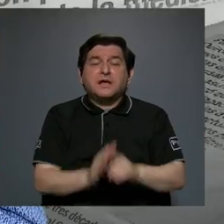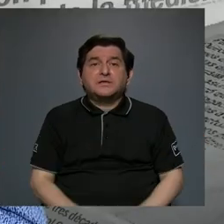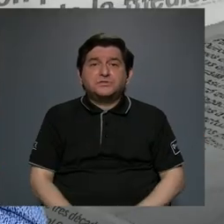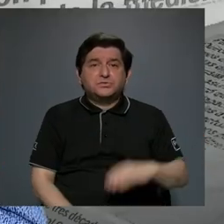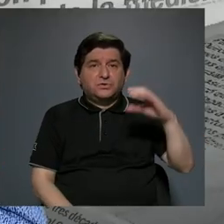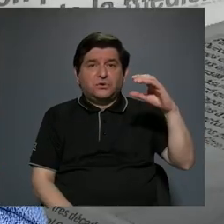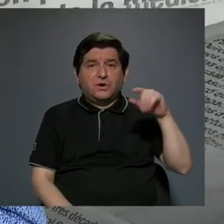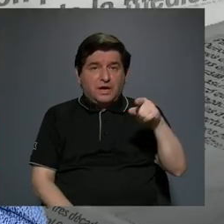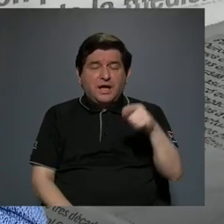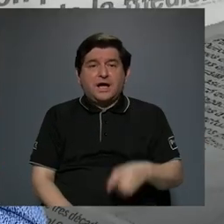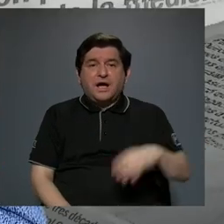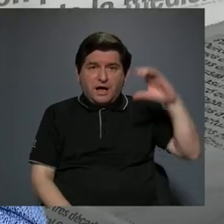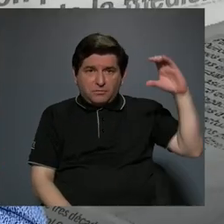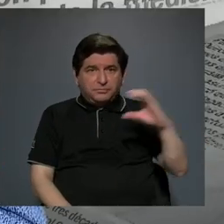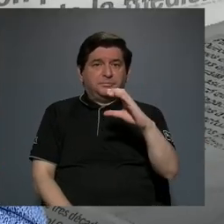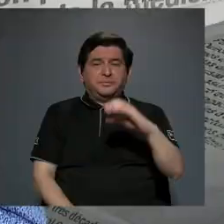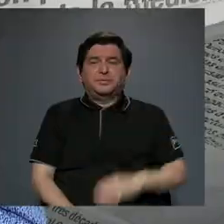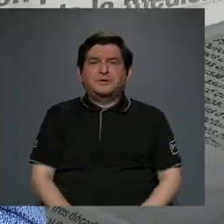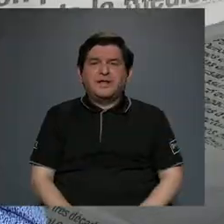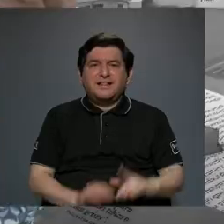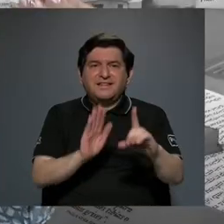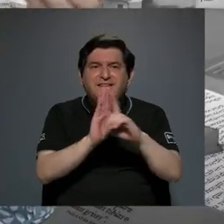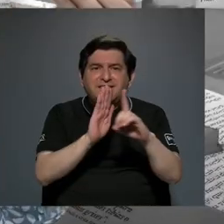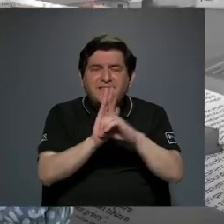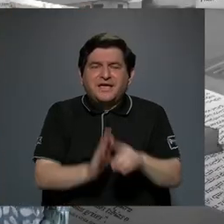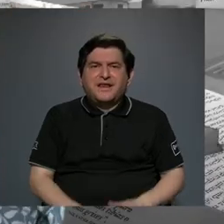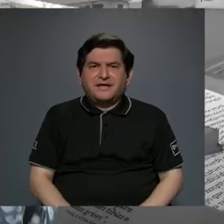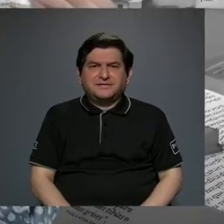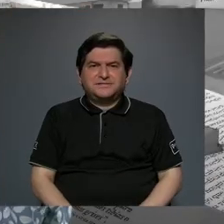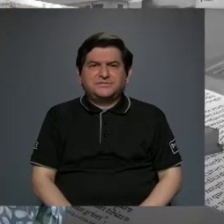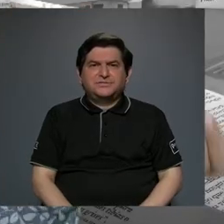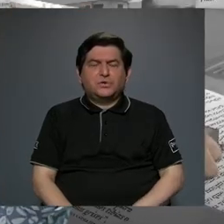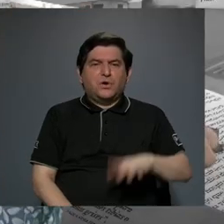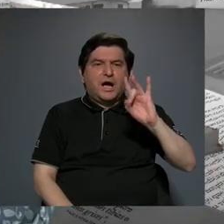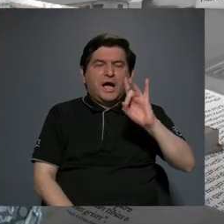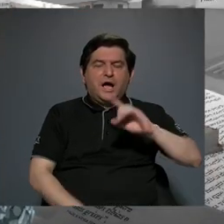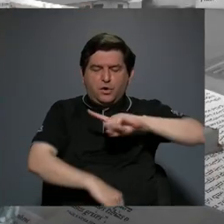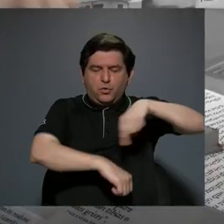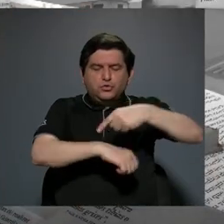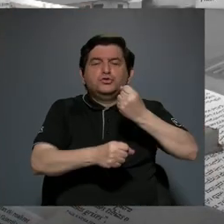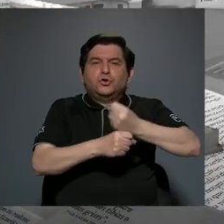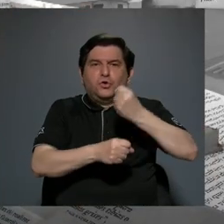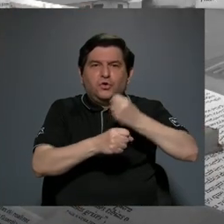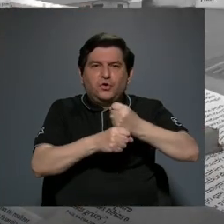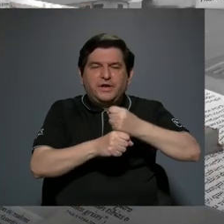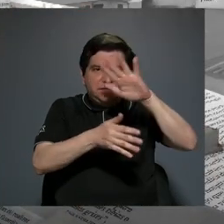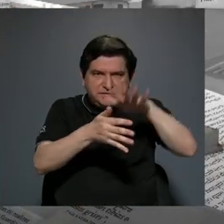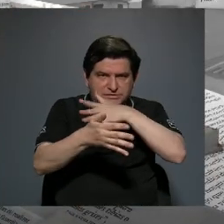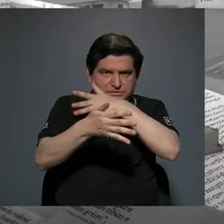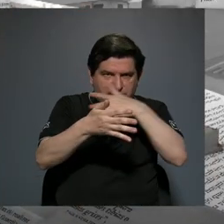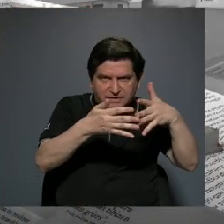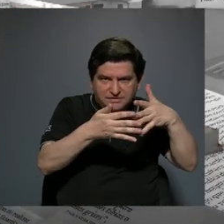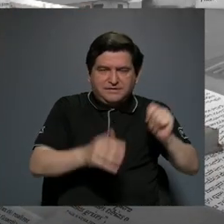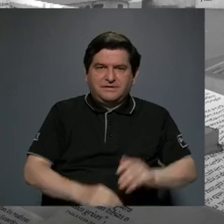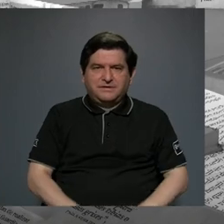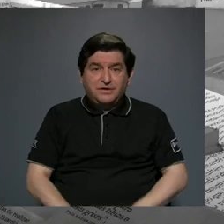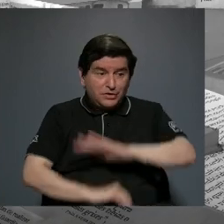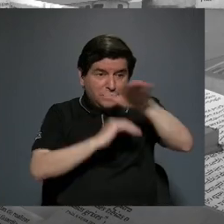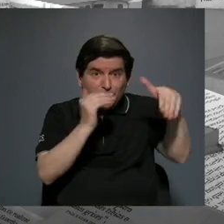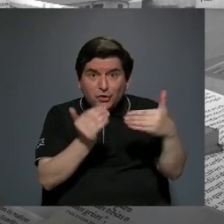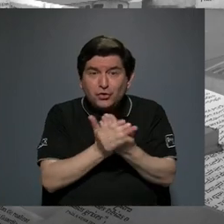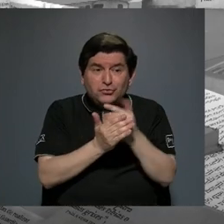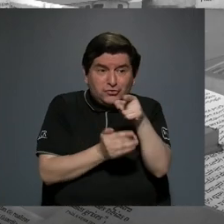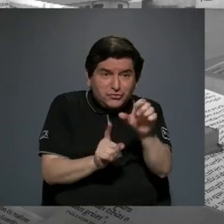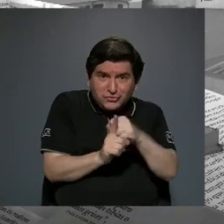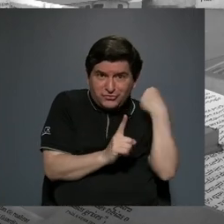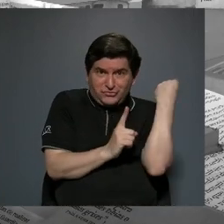aguinaldo, tengan derecho a una jornada de ocho horas. Entonces, todo eso